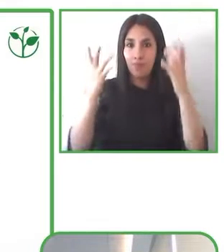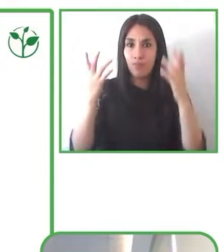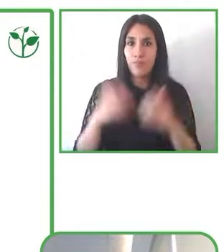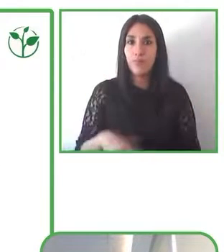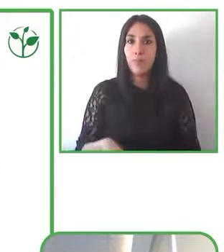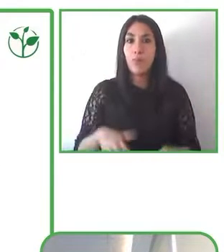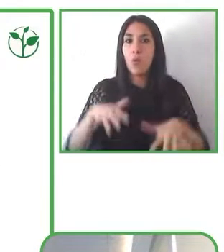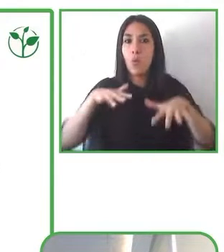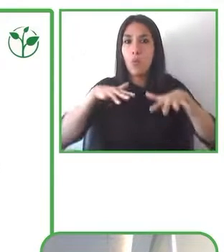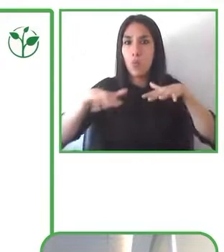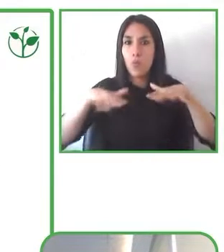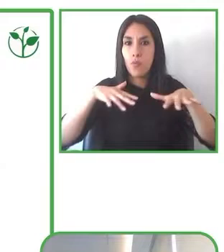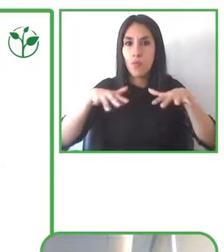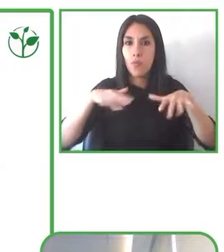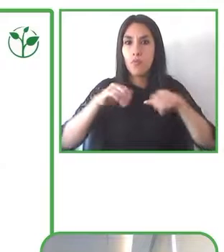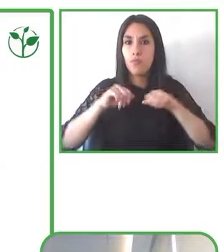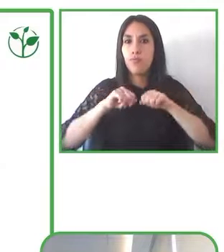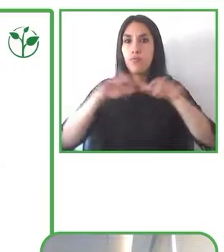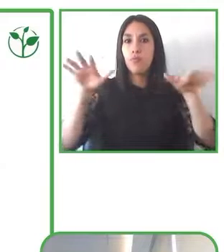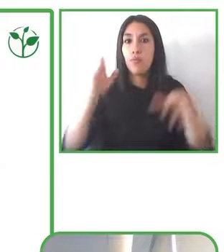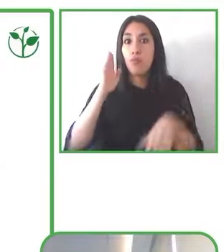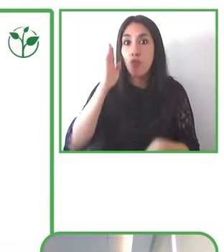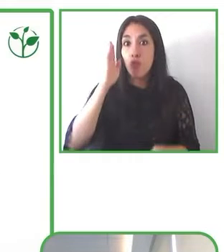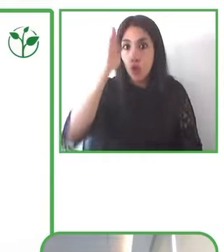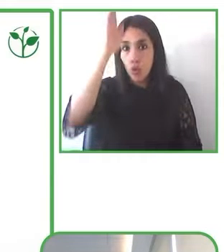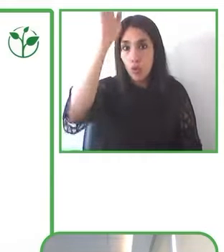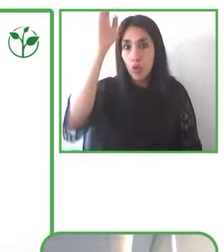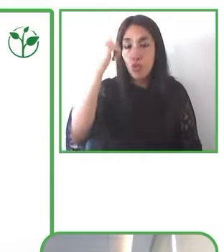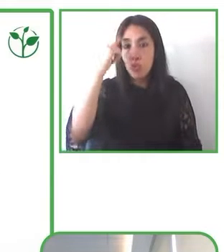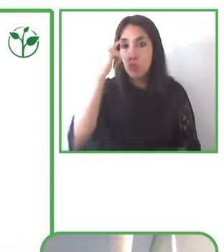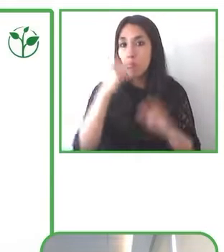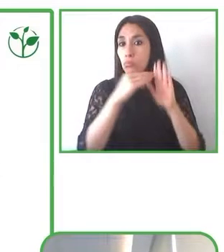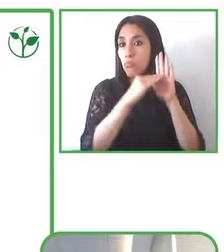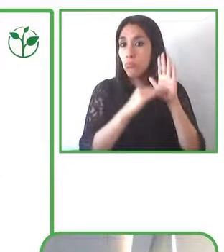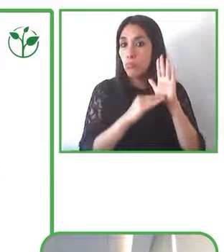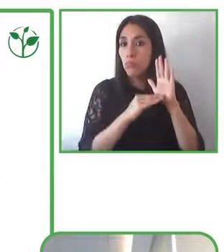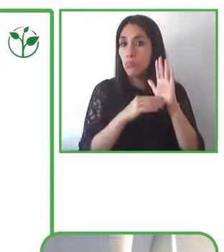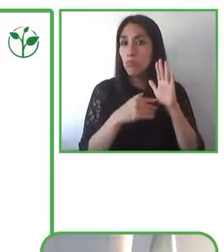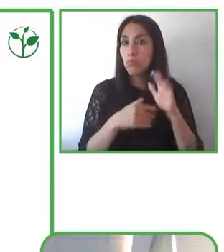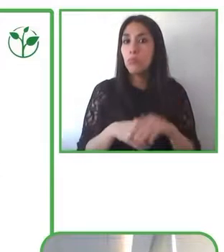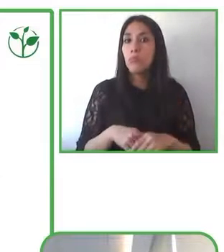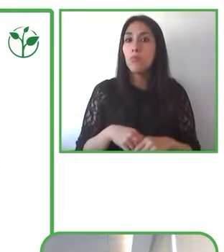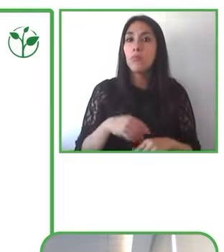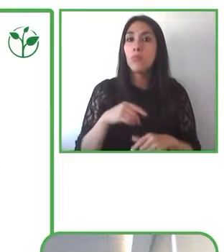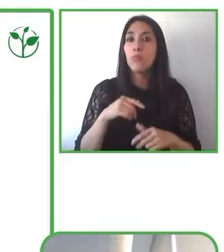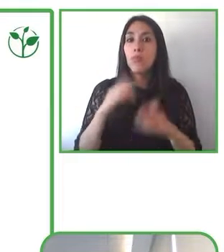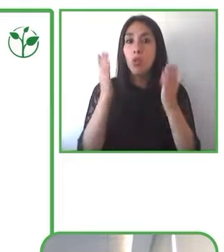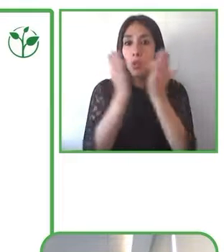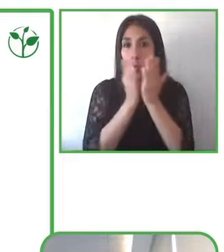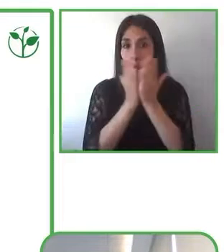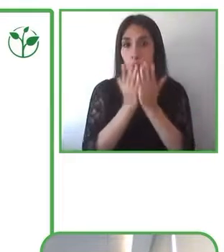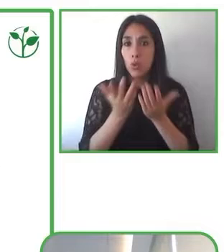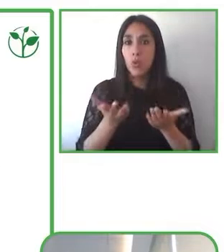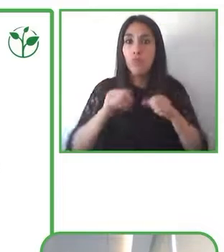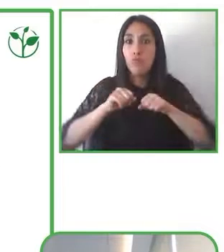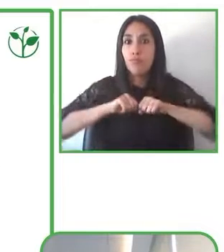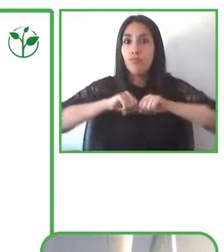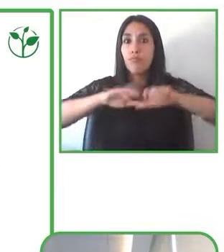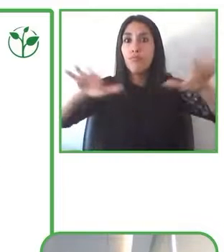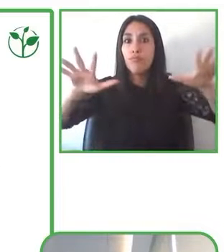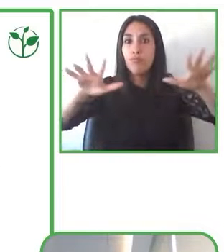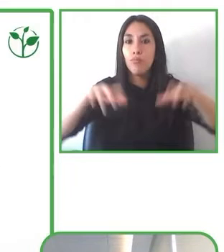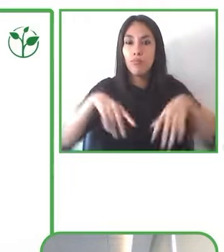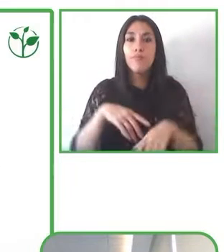en artículos y normas el estudio y difusión de contenidos y la comunicación con los involucrados para